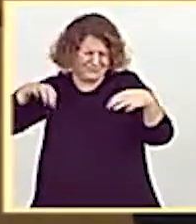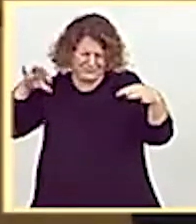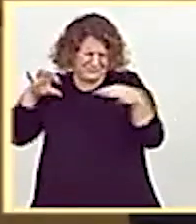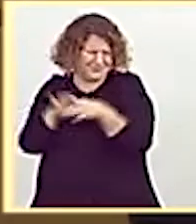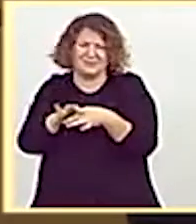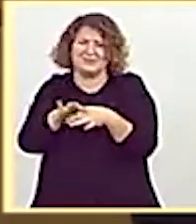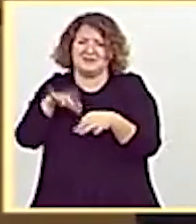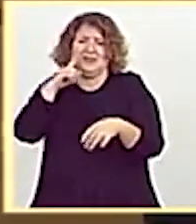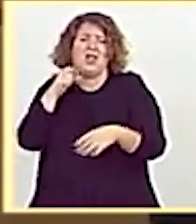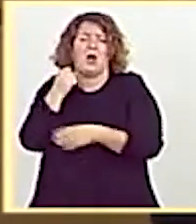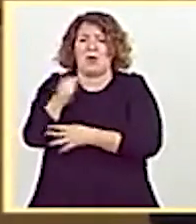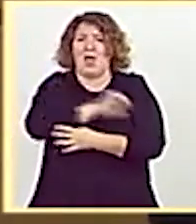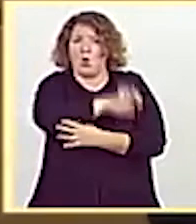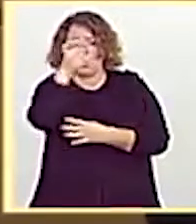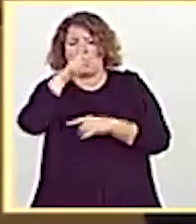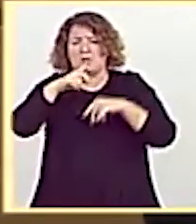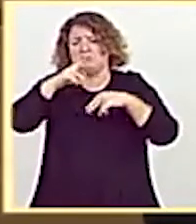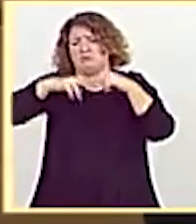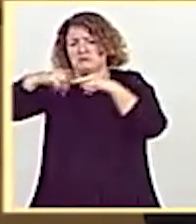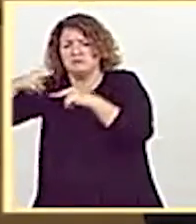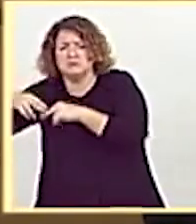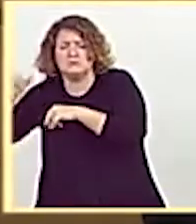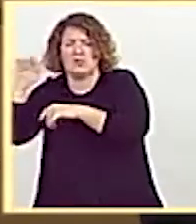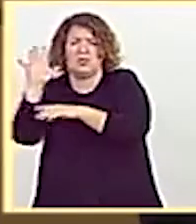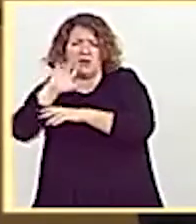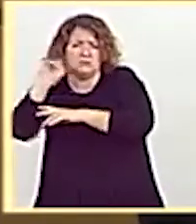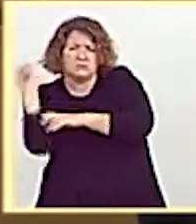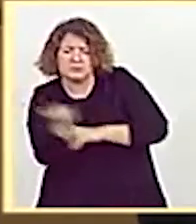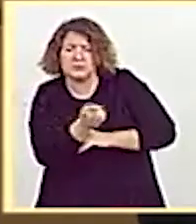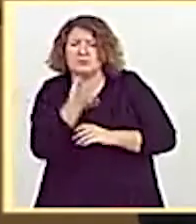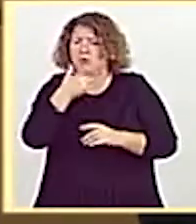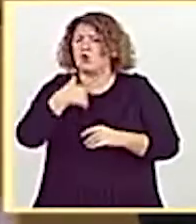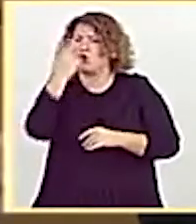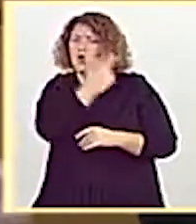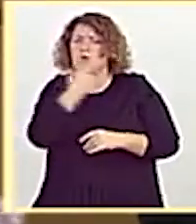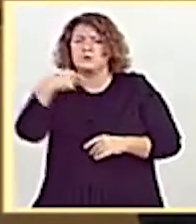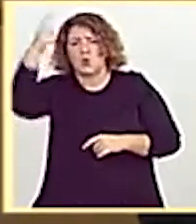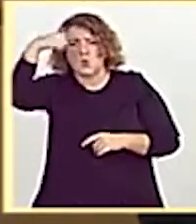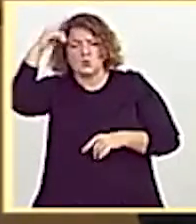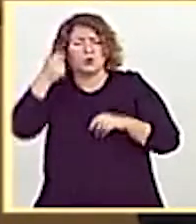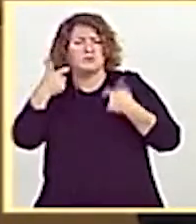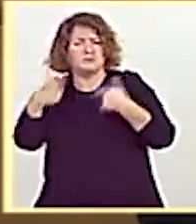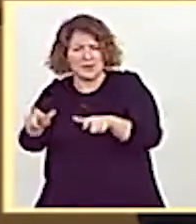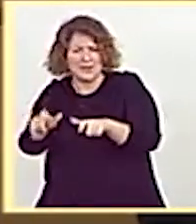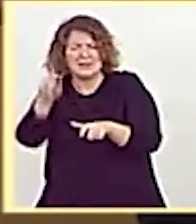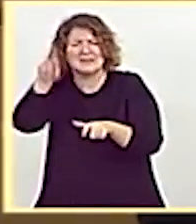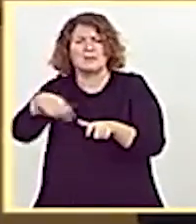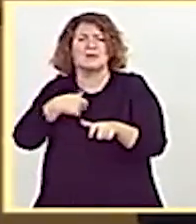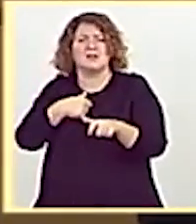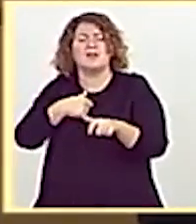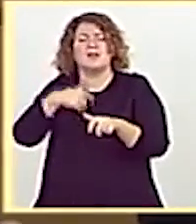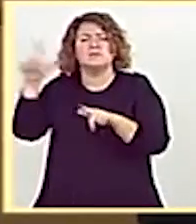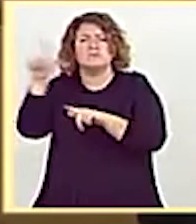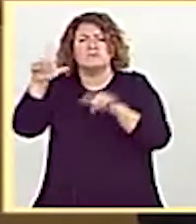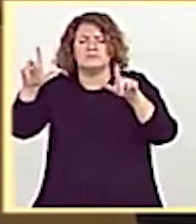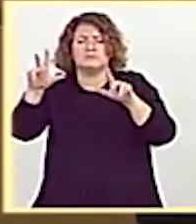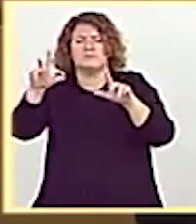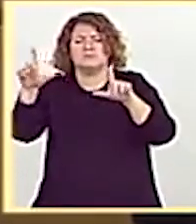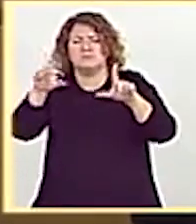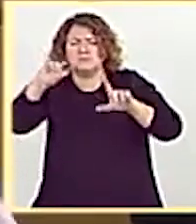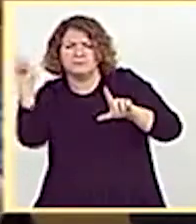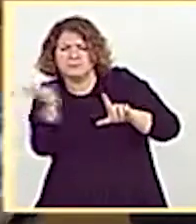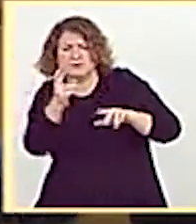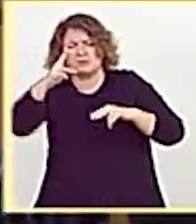la producción audiovisual europea. Yo creo que el compromiso de nuestro Gobierno con el sector de la cultura y, en particular, con el ámbito de la producción audiovisual está